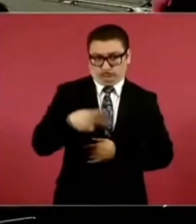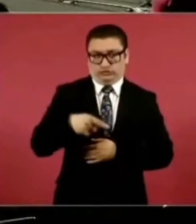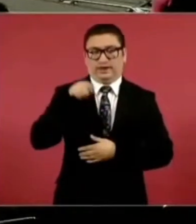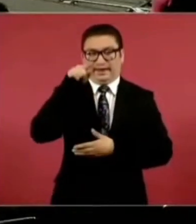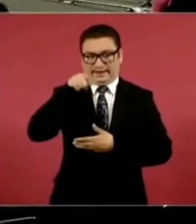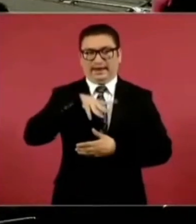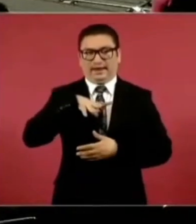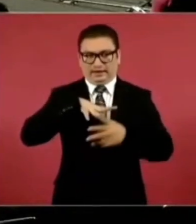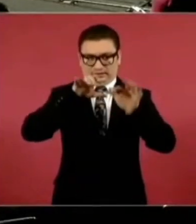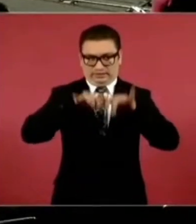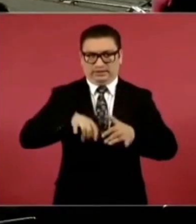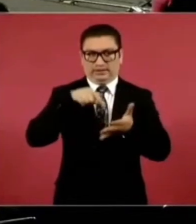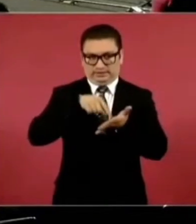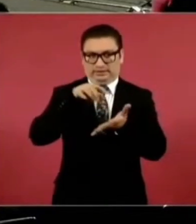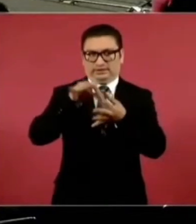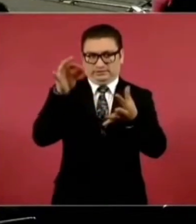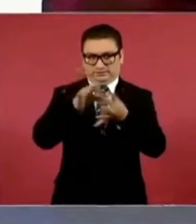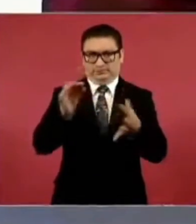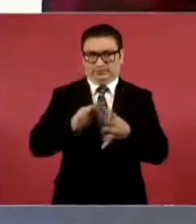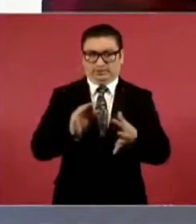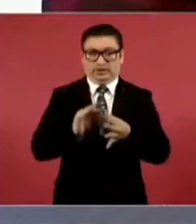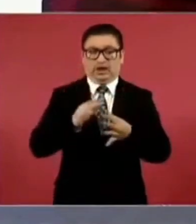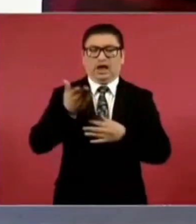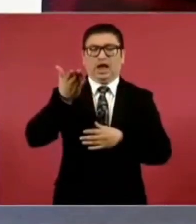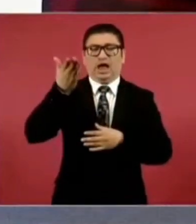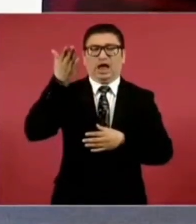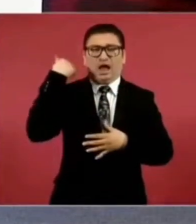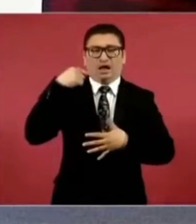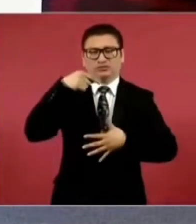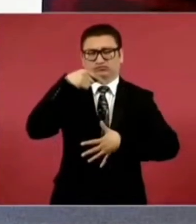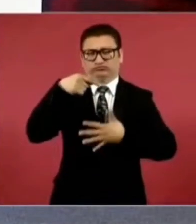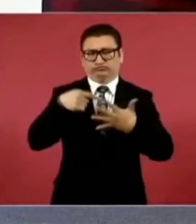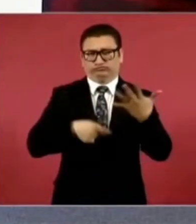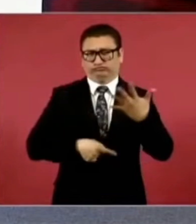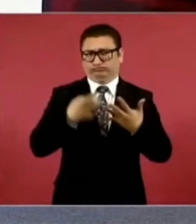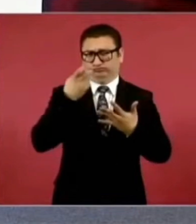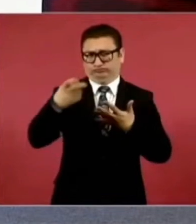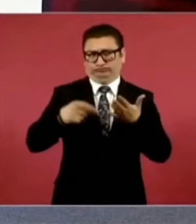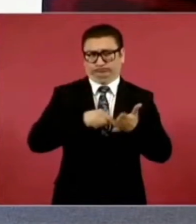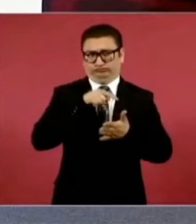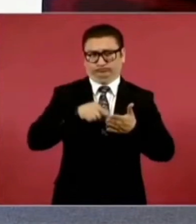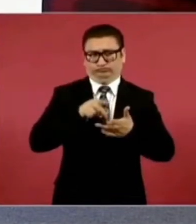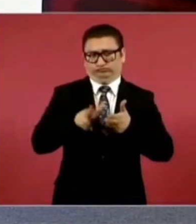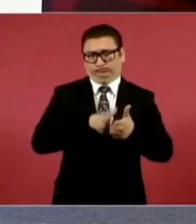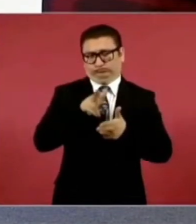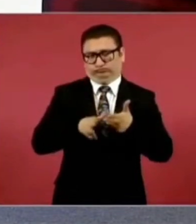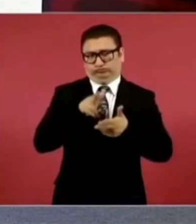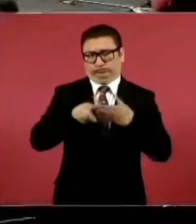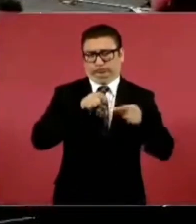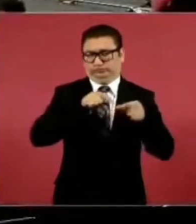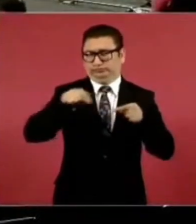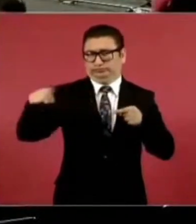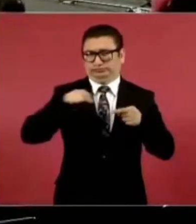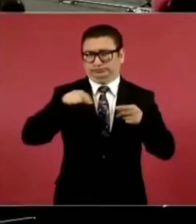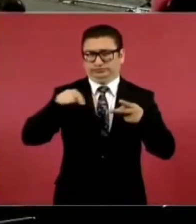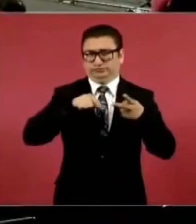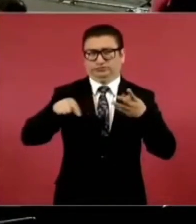existían todas estas líneas con todos estos trenes